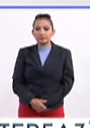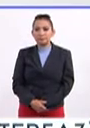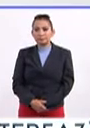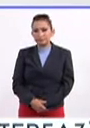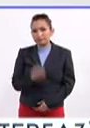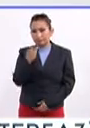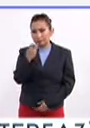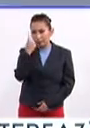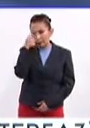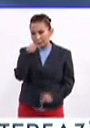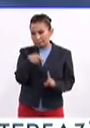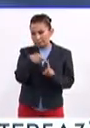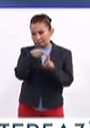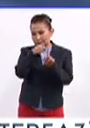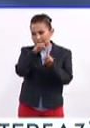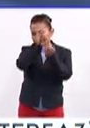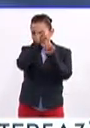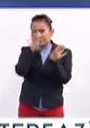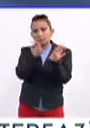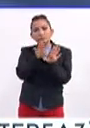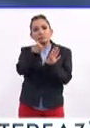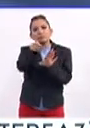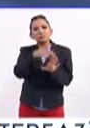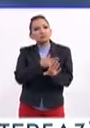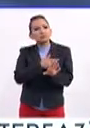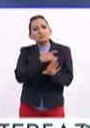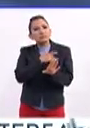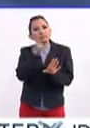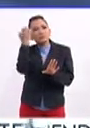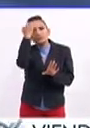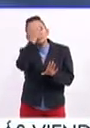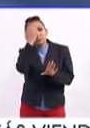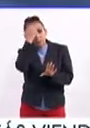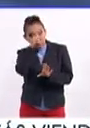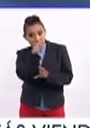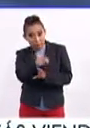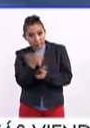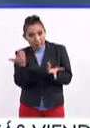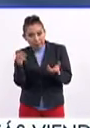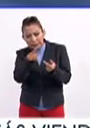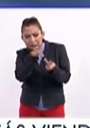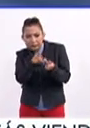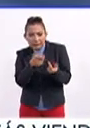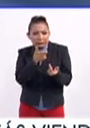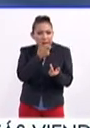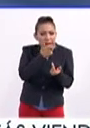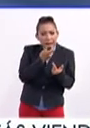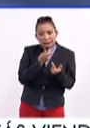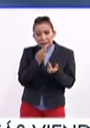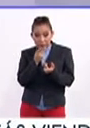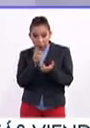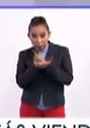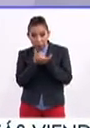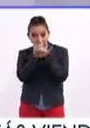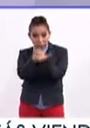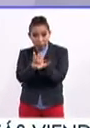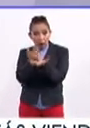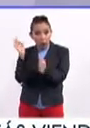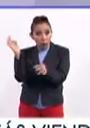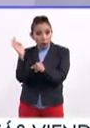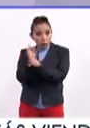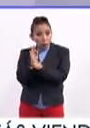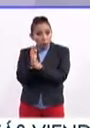justamente, eh, para hacer hincapié en este aspecto, ¿cómo sientes que haber tenido esta experiencia, y, pues, haber perfeccionado tu inglés, va a ayudarte, o te está